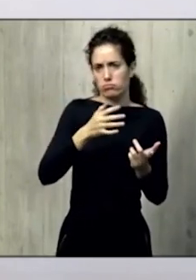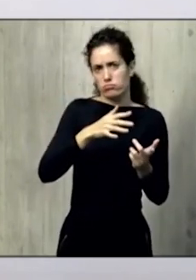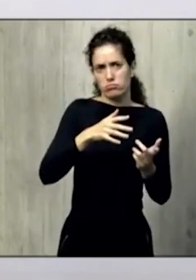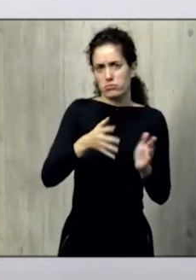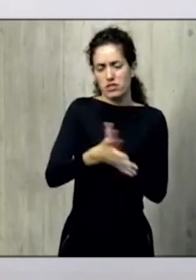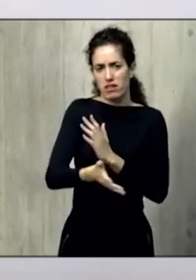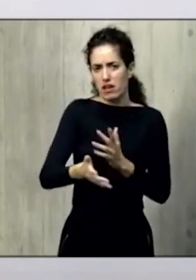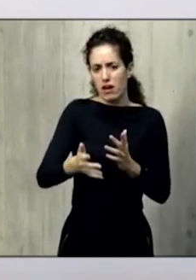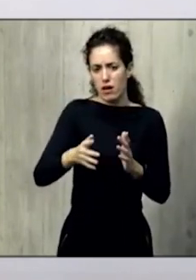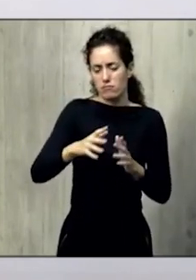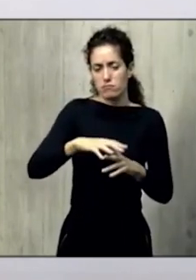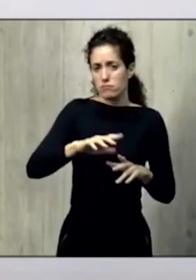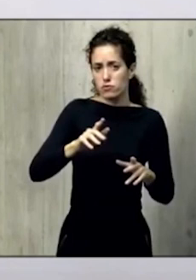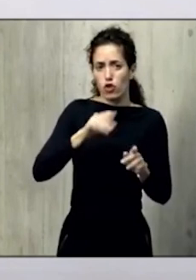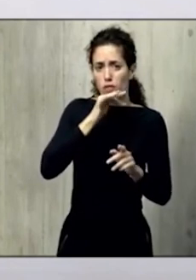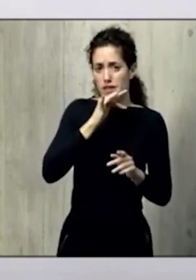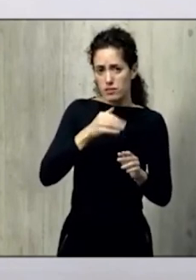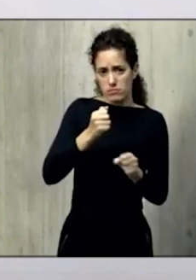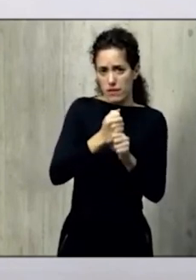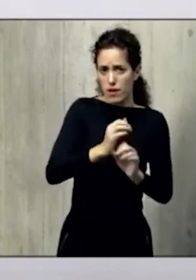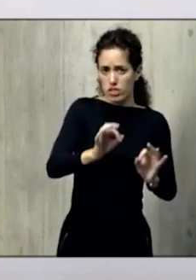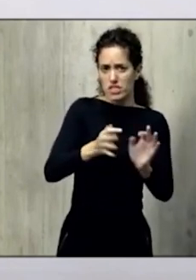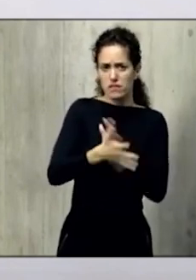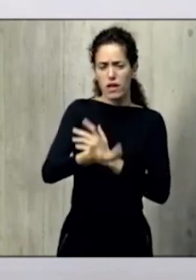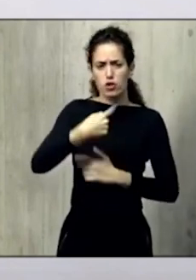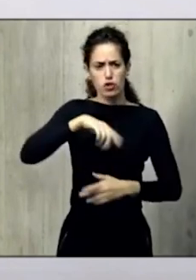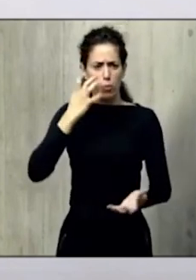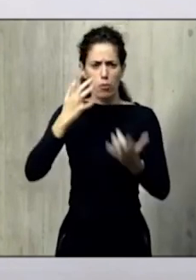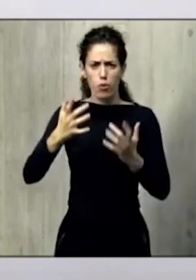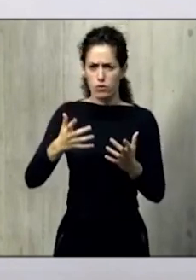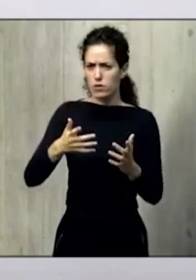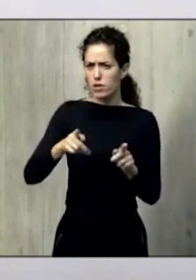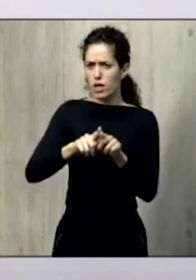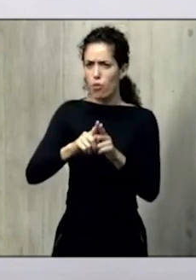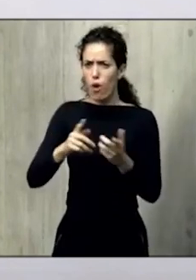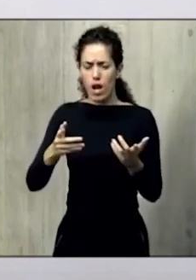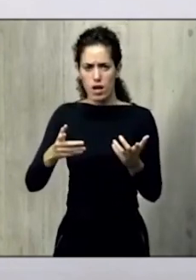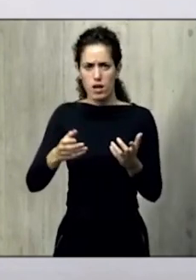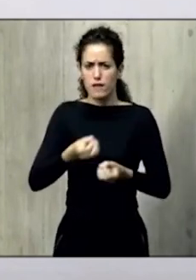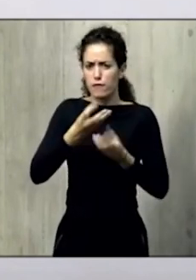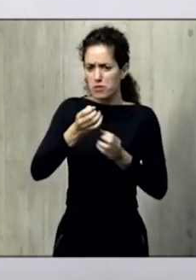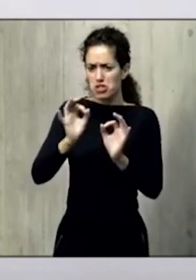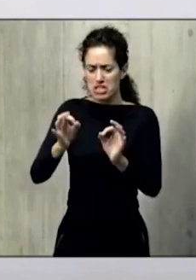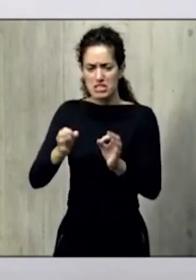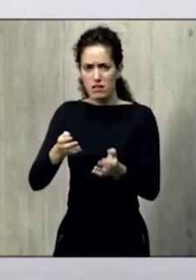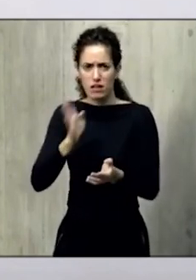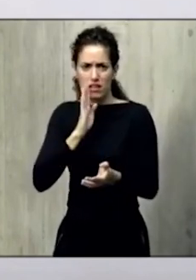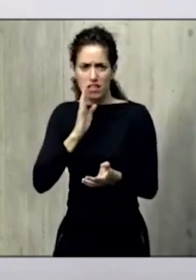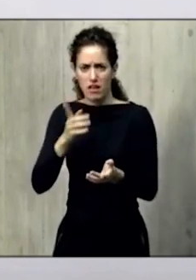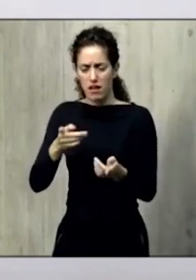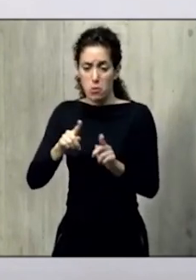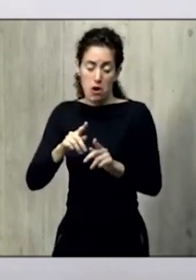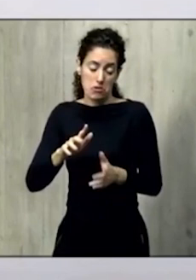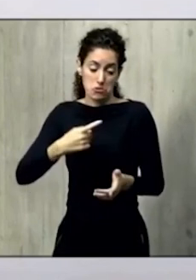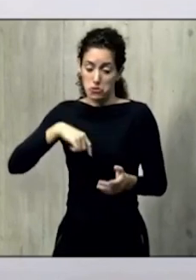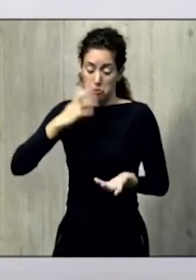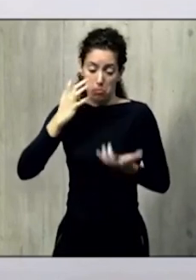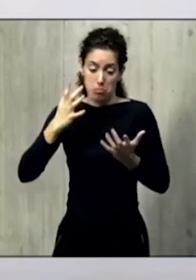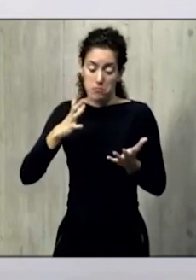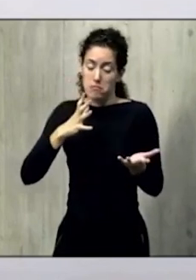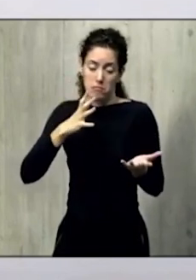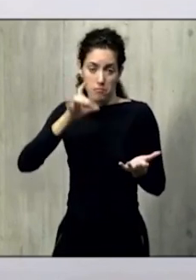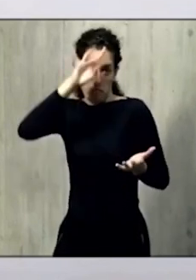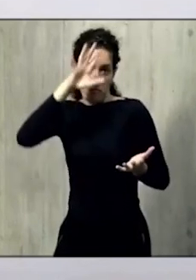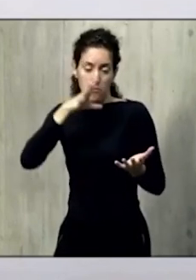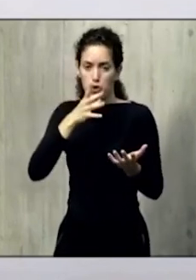con estos municipios y, por lo tanto, nos ha llamado significativamente la atención que hayan salido de sus informaciones cuando no hay nada, digamos,